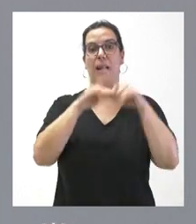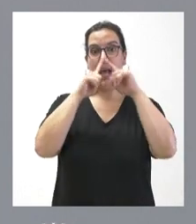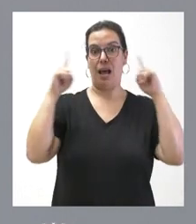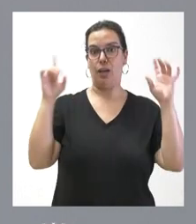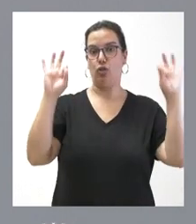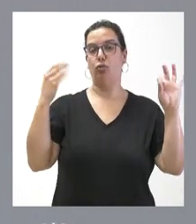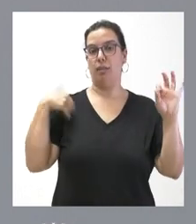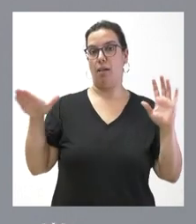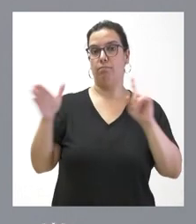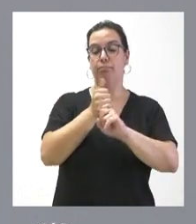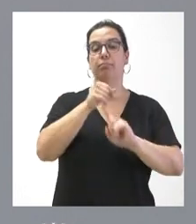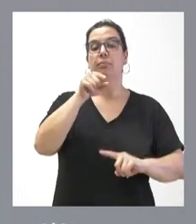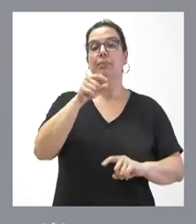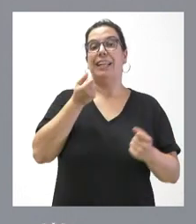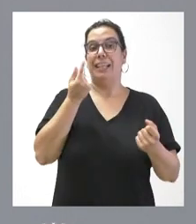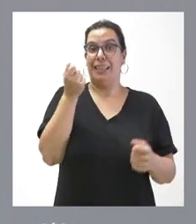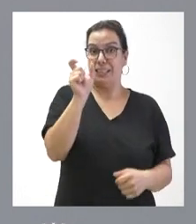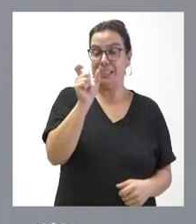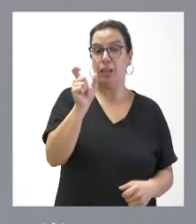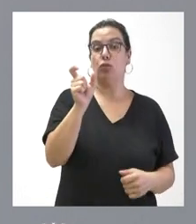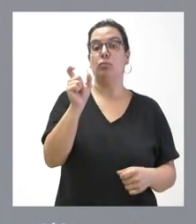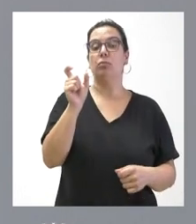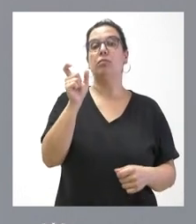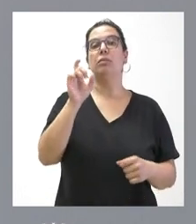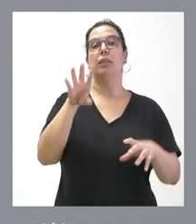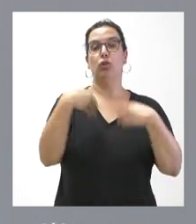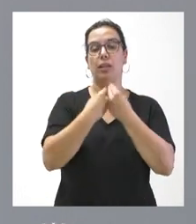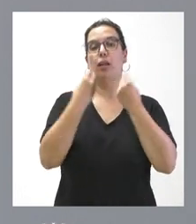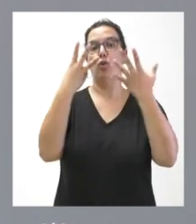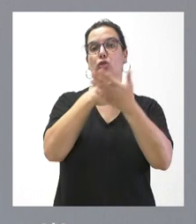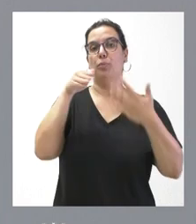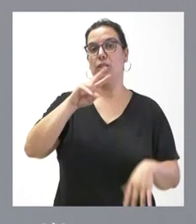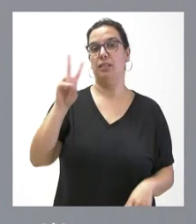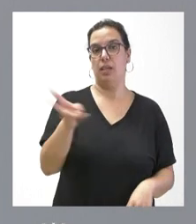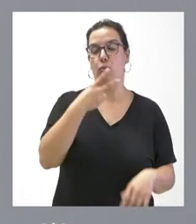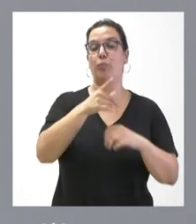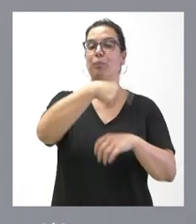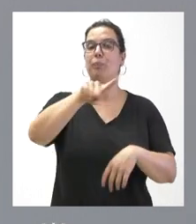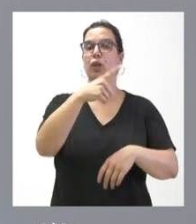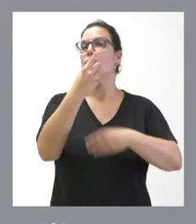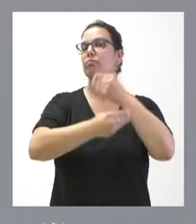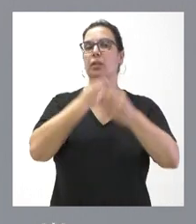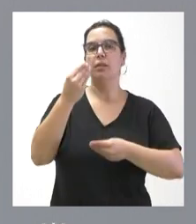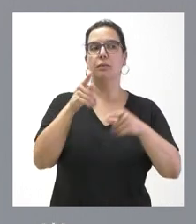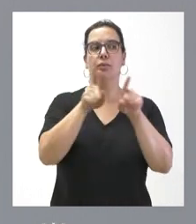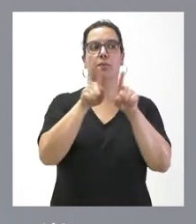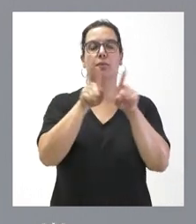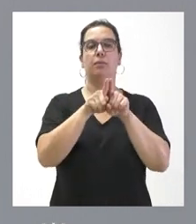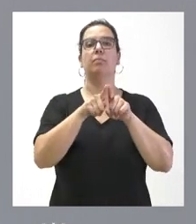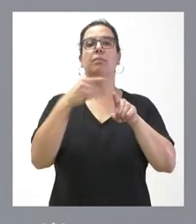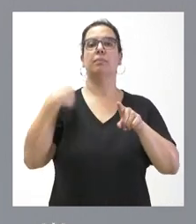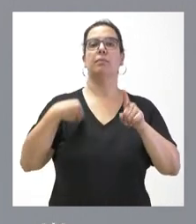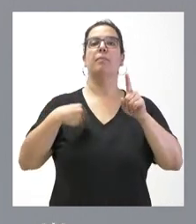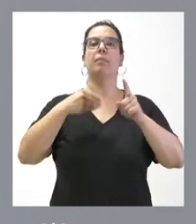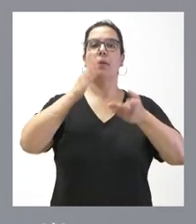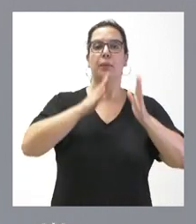y el coste de las mismas de esas 37 fueron 8 millones de euros. Se dedicarán a tratamientos silvícolas preventivos